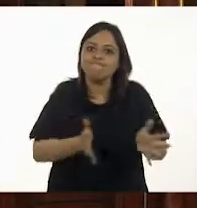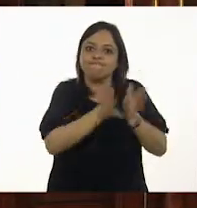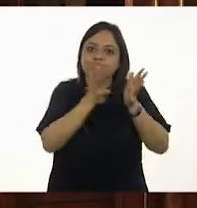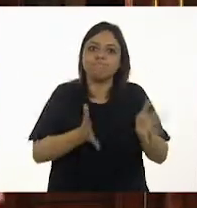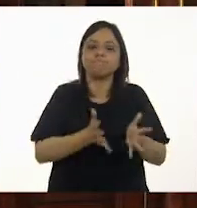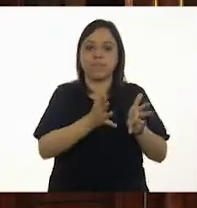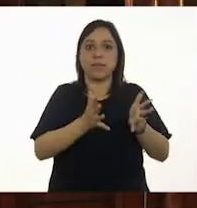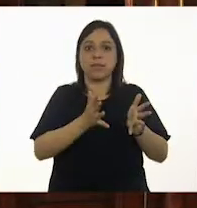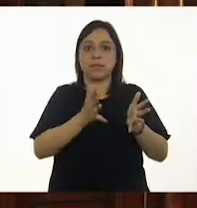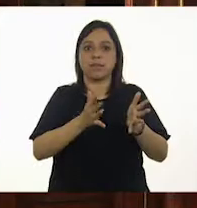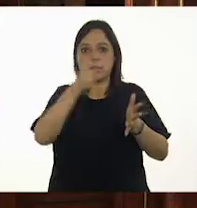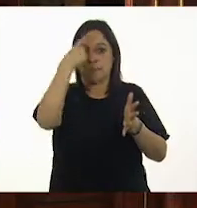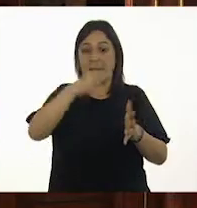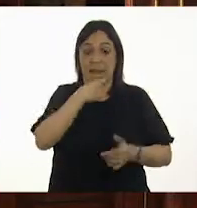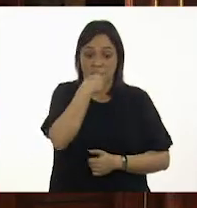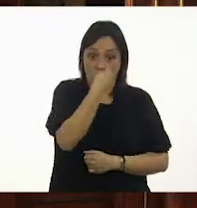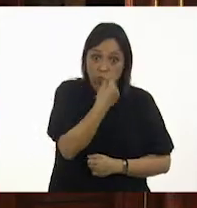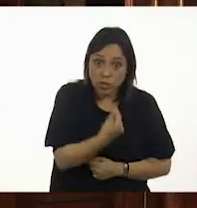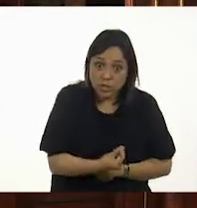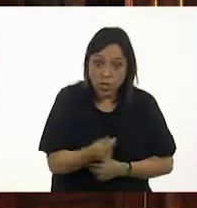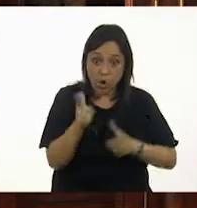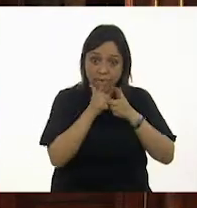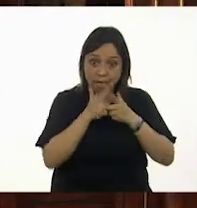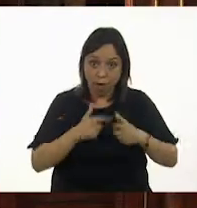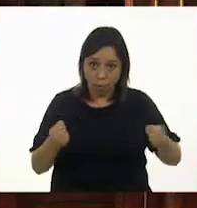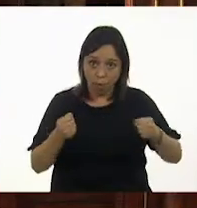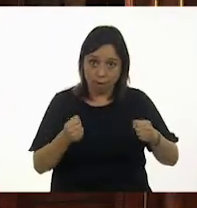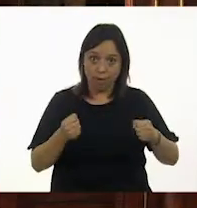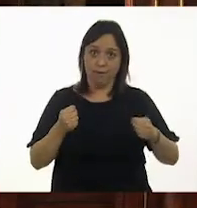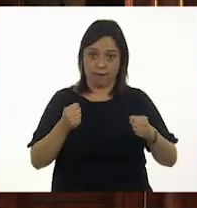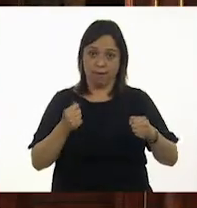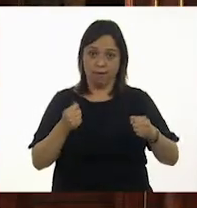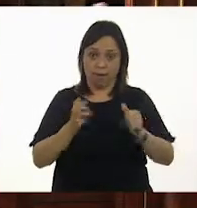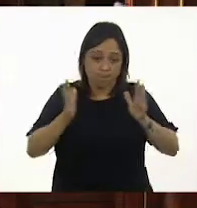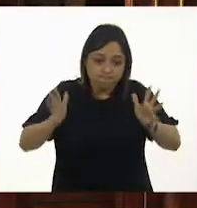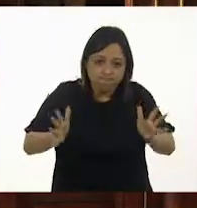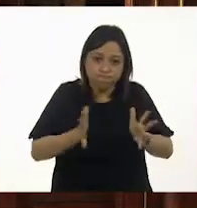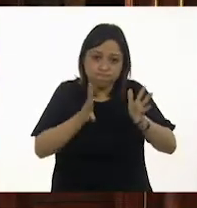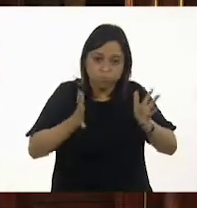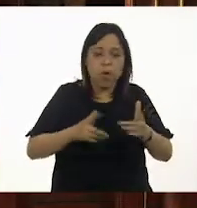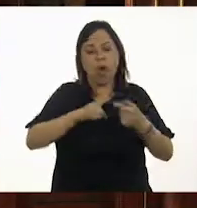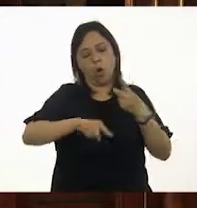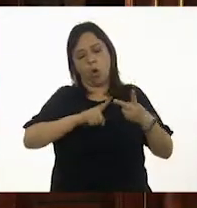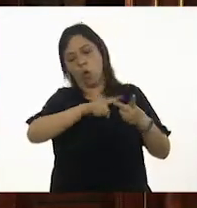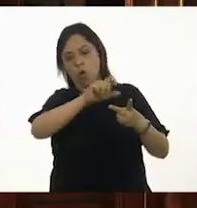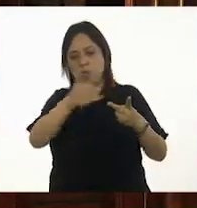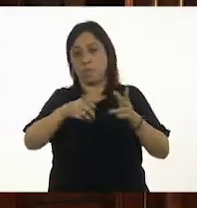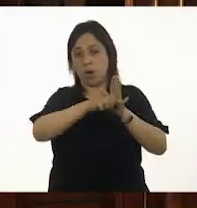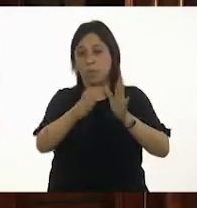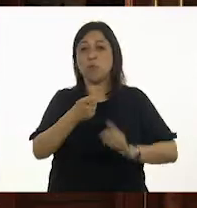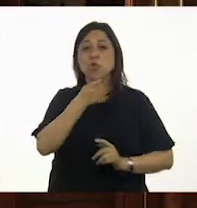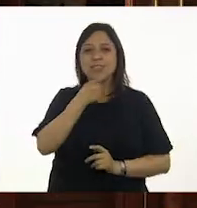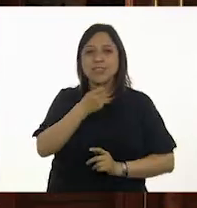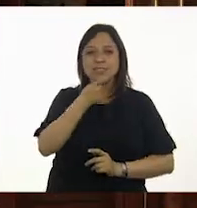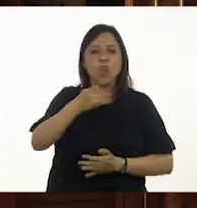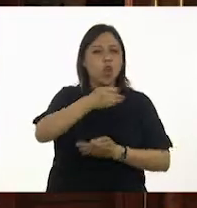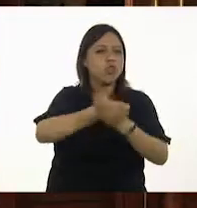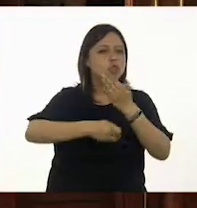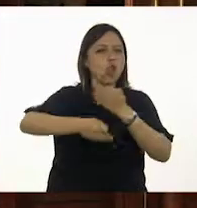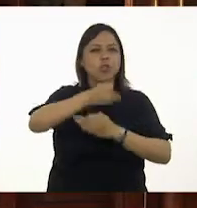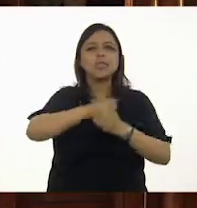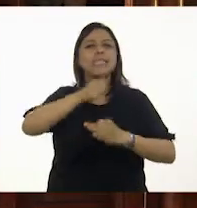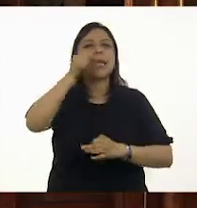entre más pequeños son los niños. Otra cosa, por ejemplo, todos los niños tienen una palabra plurivalente,